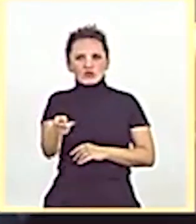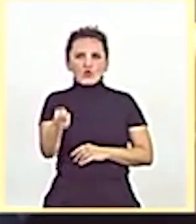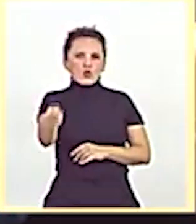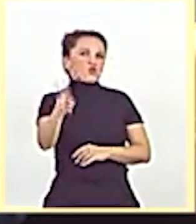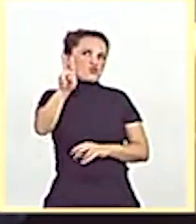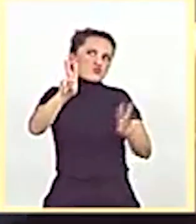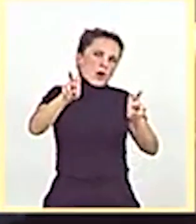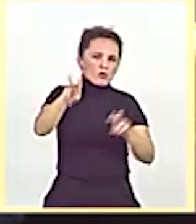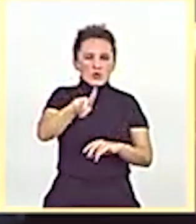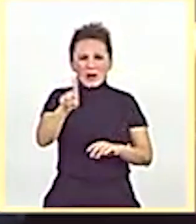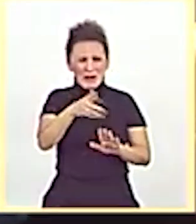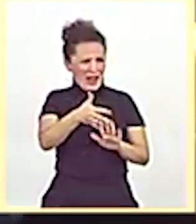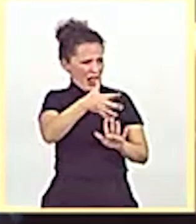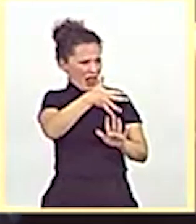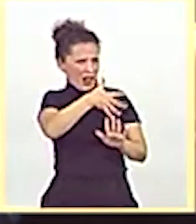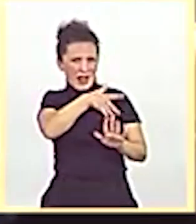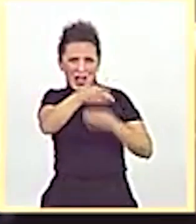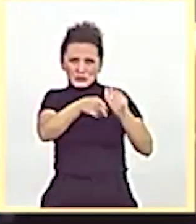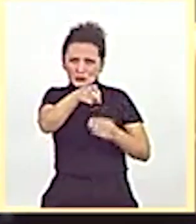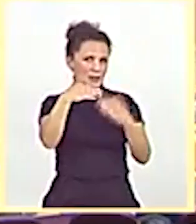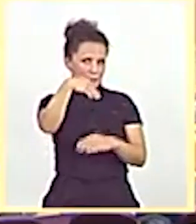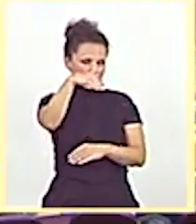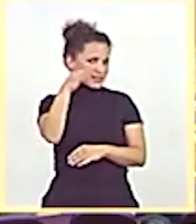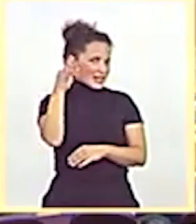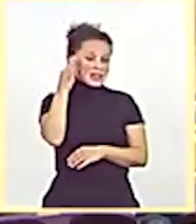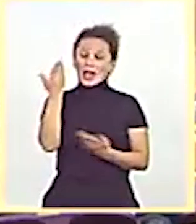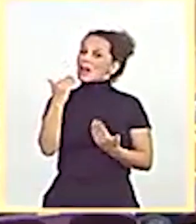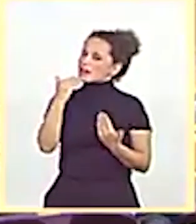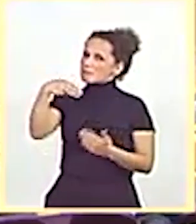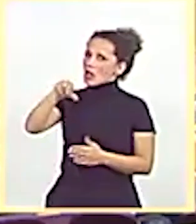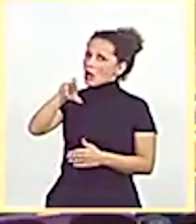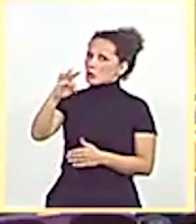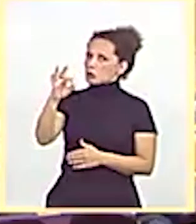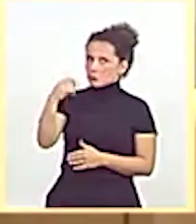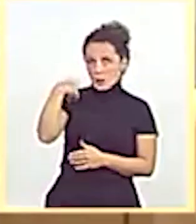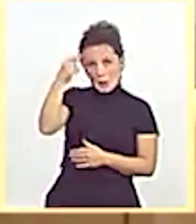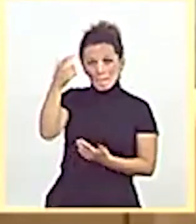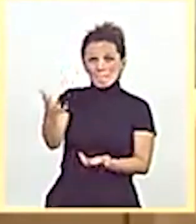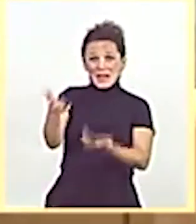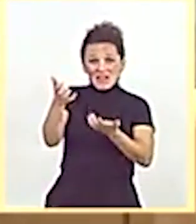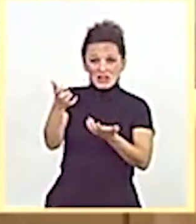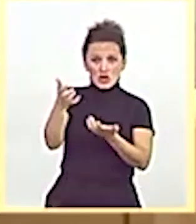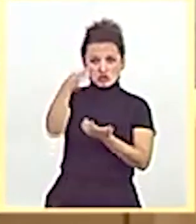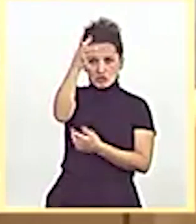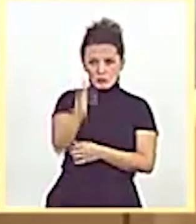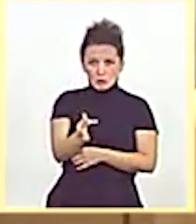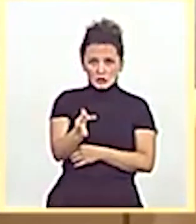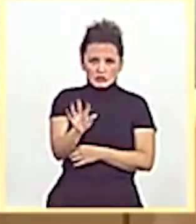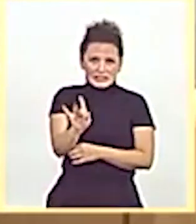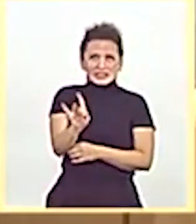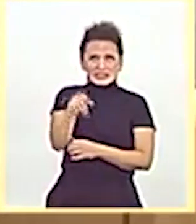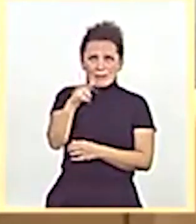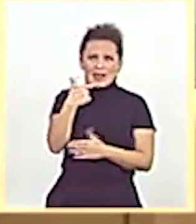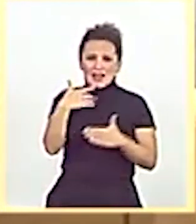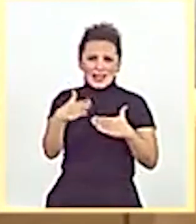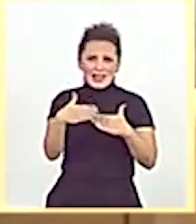precedentes en la historia de la democracia española. También parece que son no solamente beneficiosos, sino que son indispensables para el conjunto de la